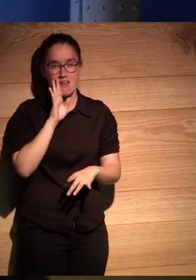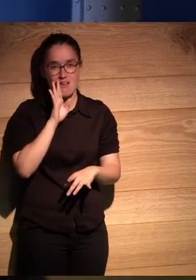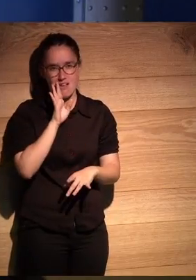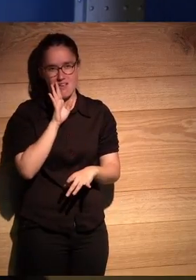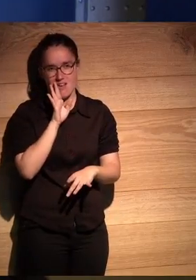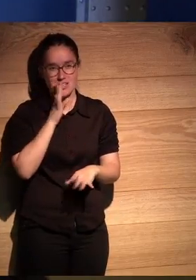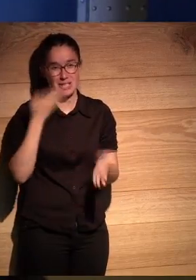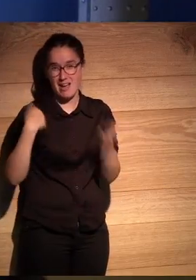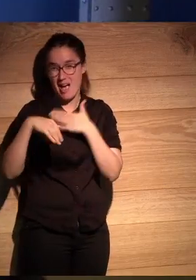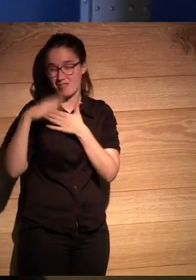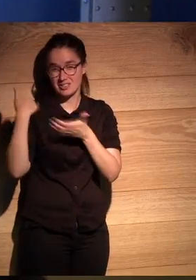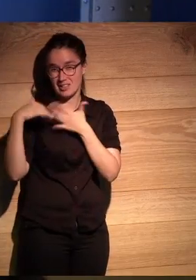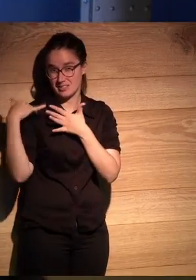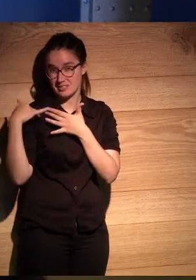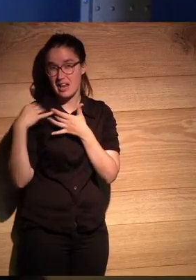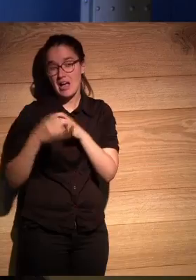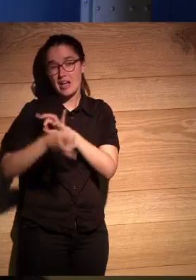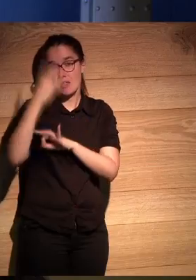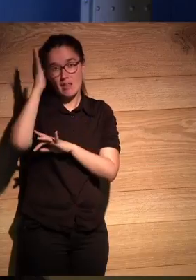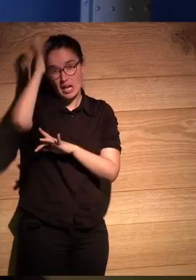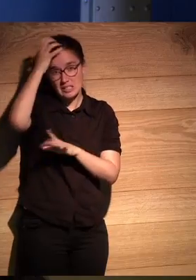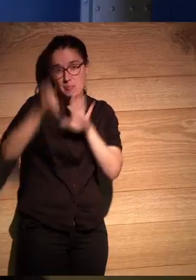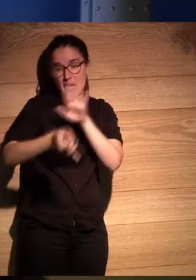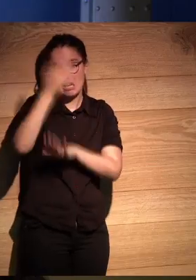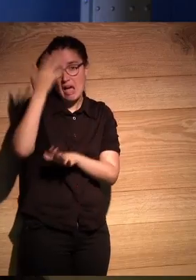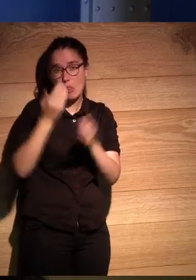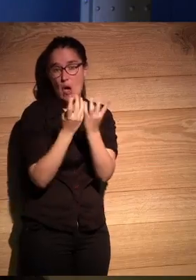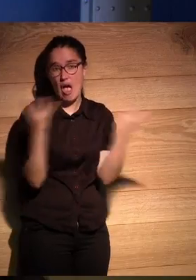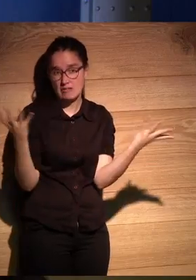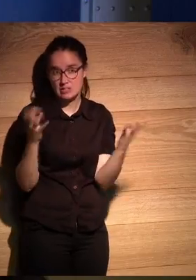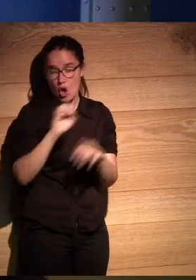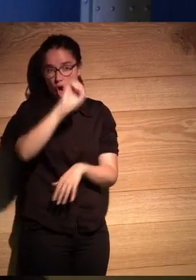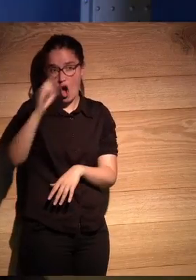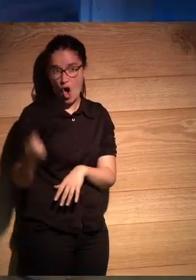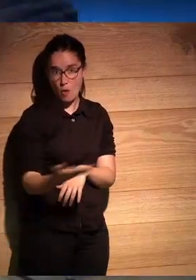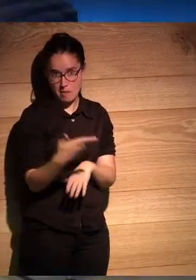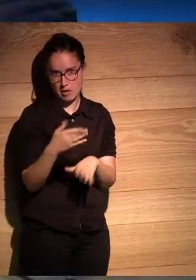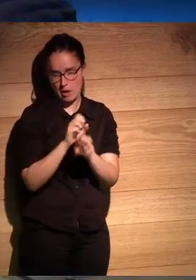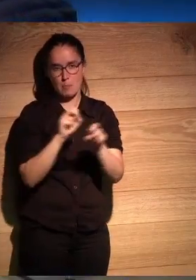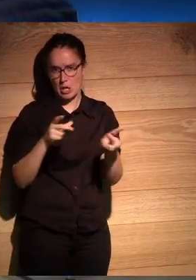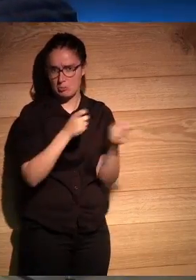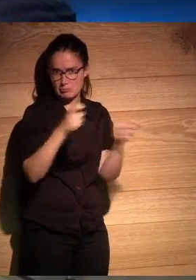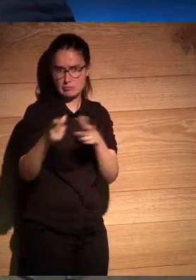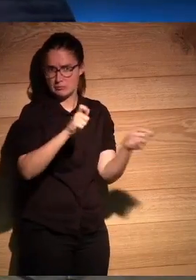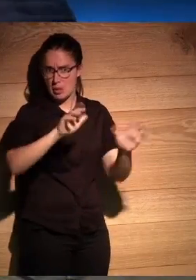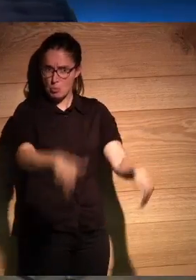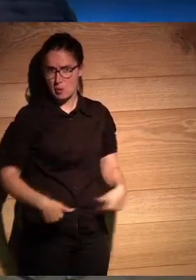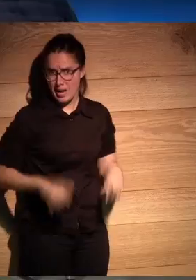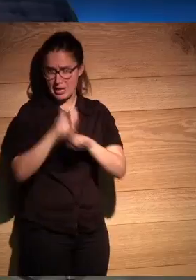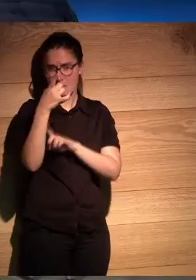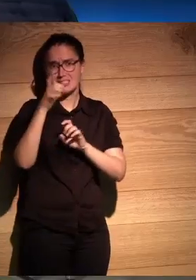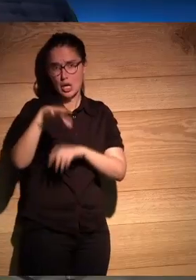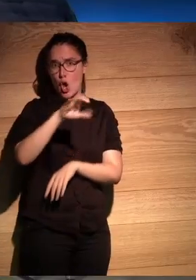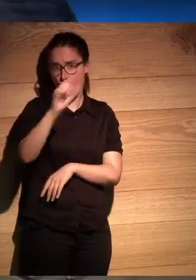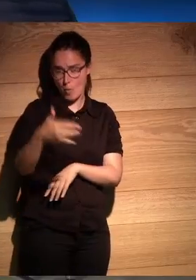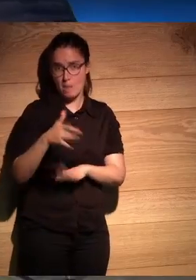es curioso la idea esta de que Donald Trump inventó Obama era el mayor deportador no nos engañemos